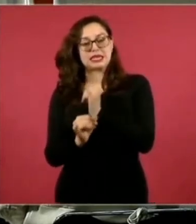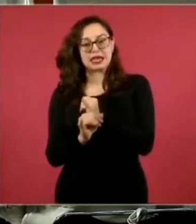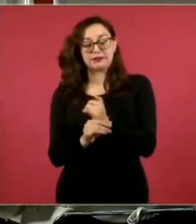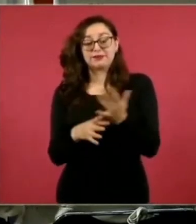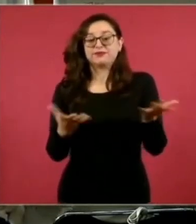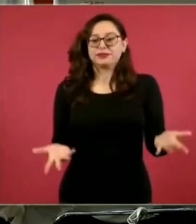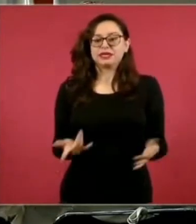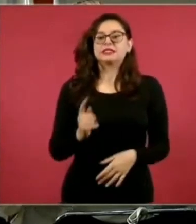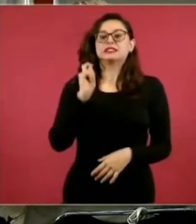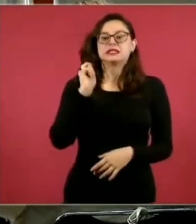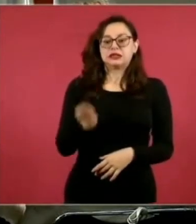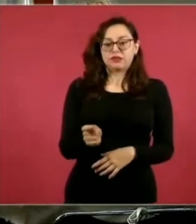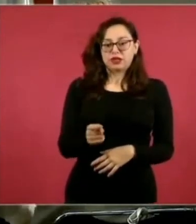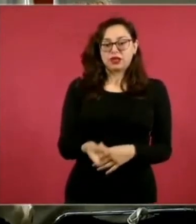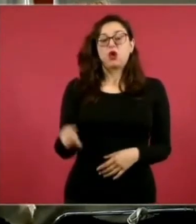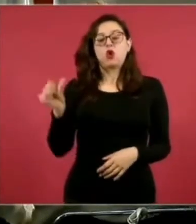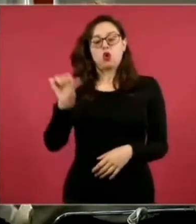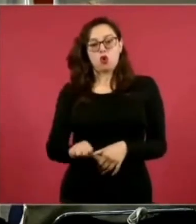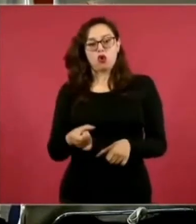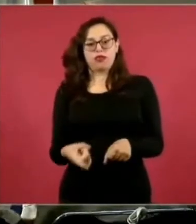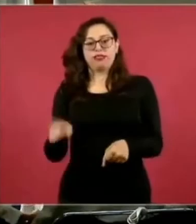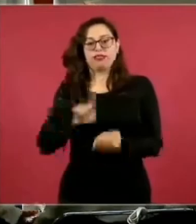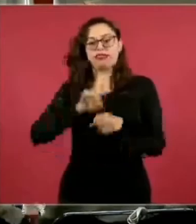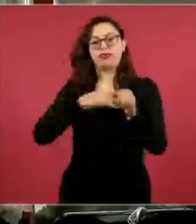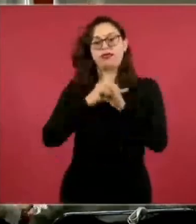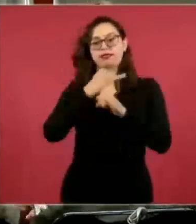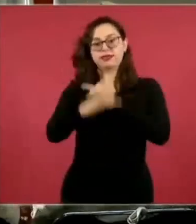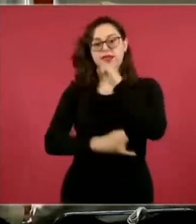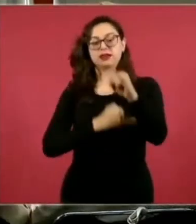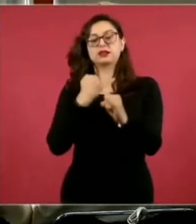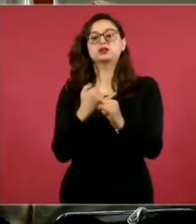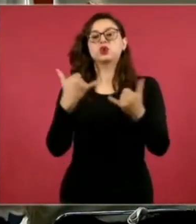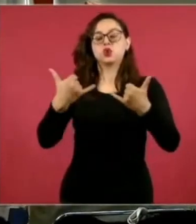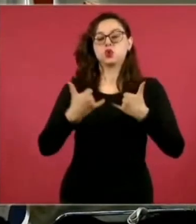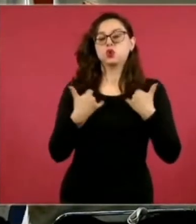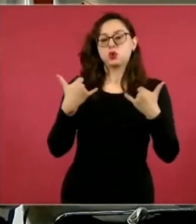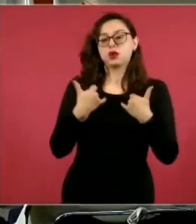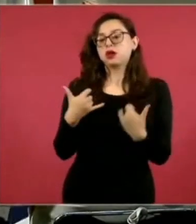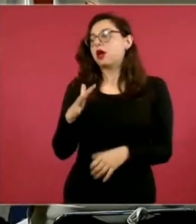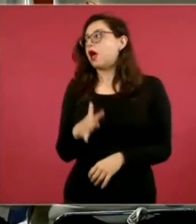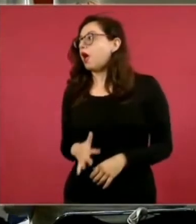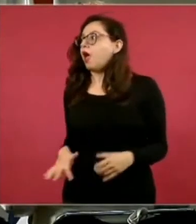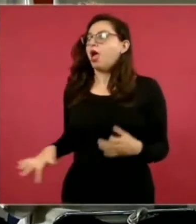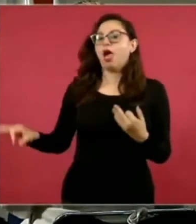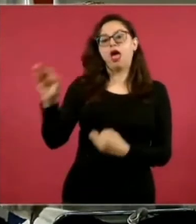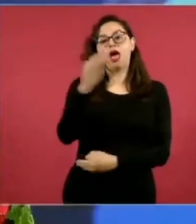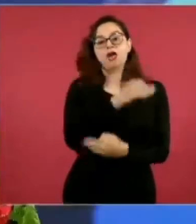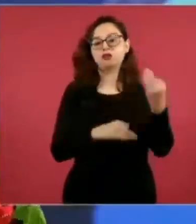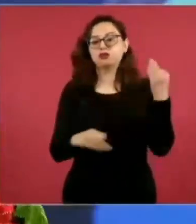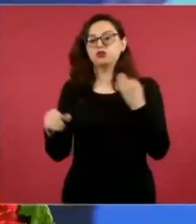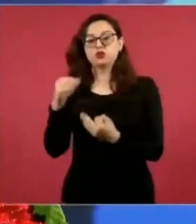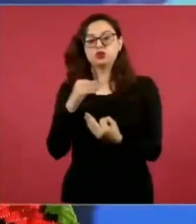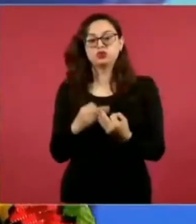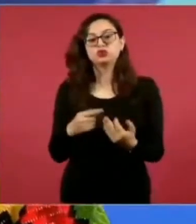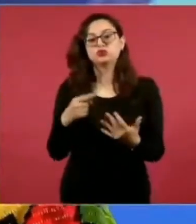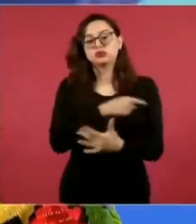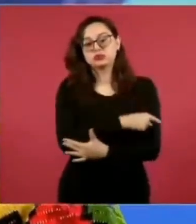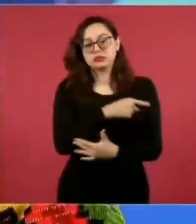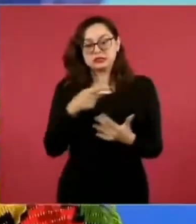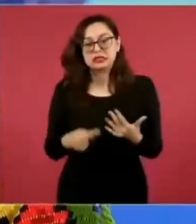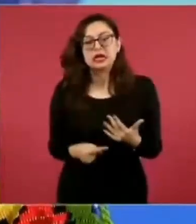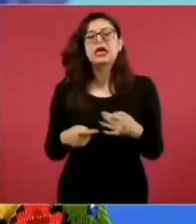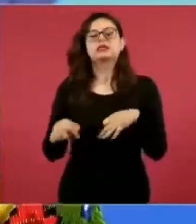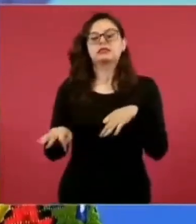decir? Que hoy en el Día Internacional de la Juventud, decirle a todas y todos los jóvenes que además de toda la opción que tienen de trabajo,